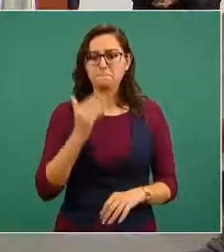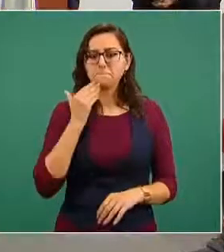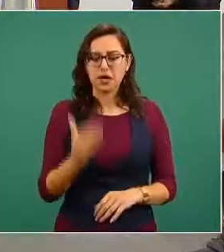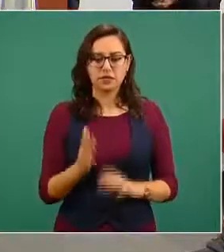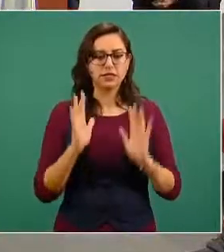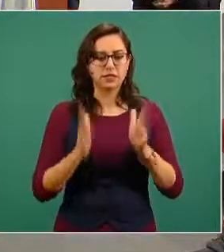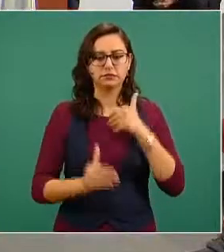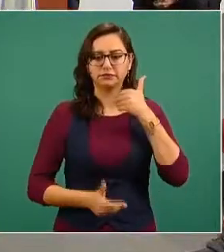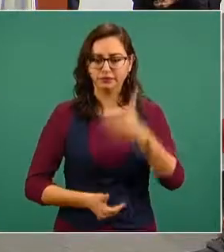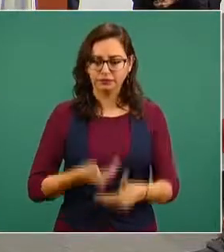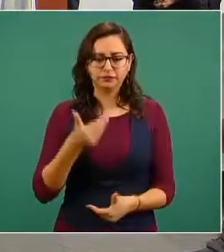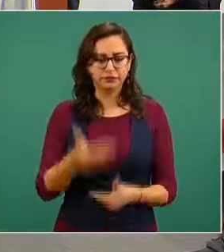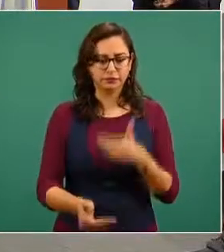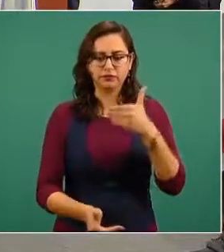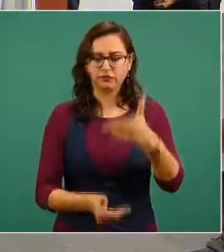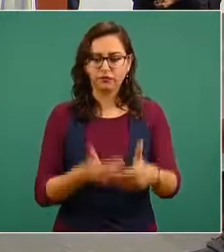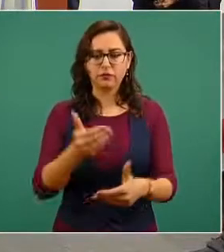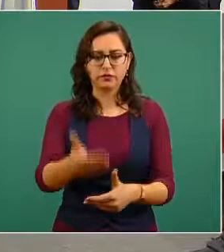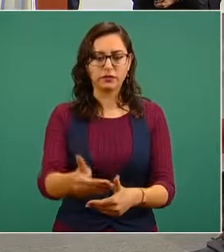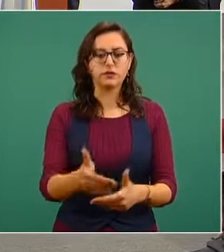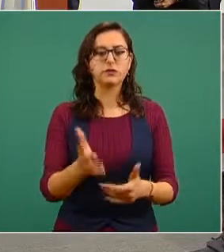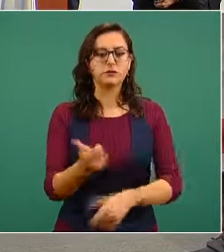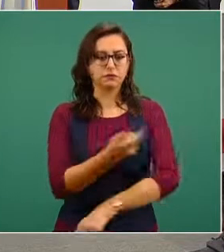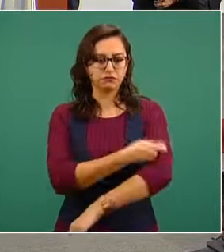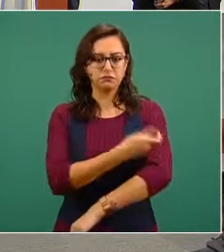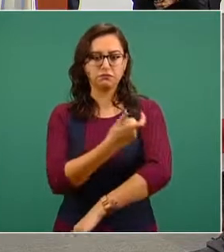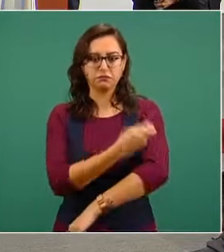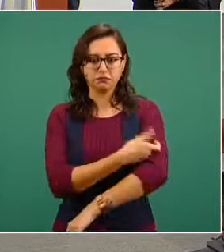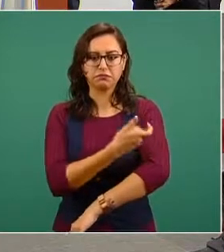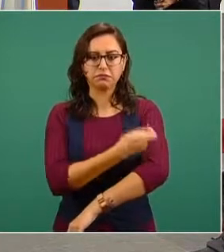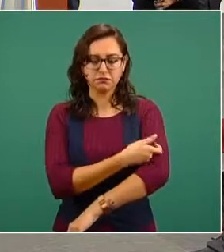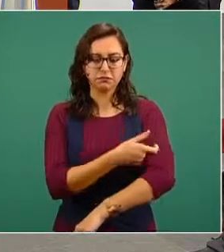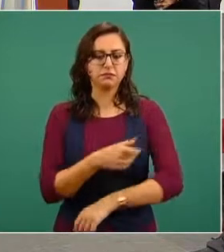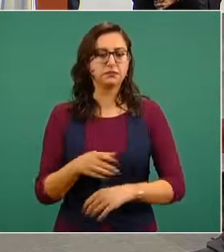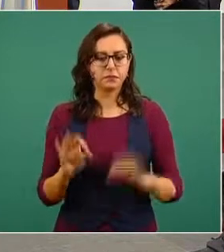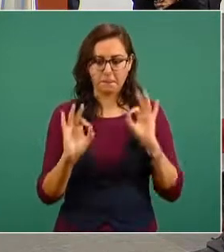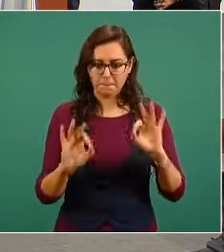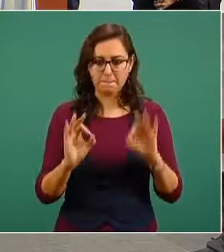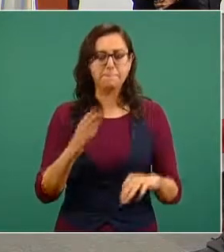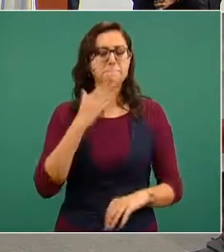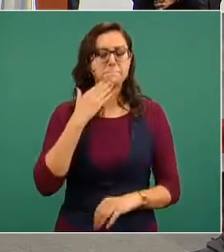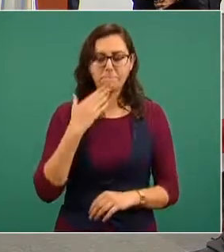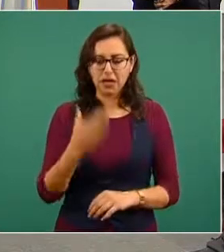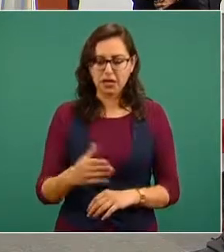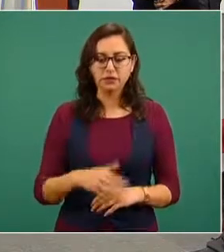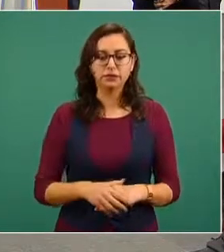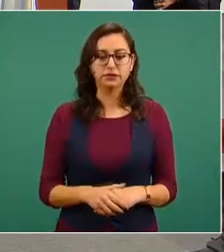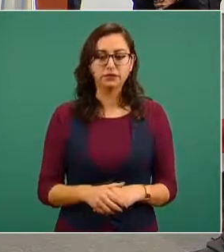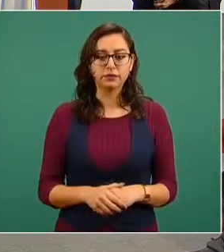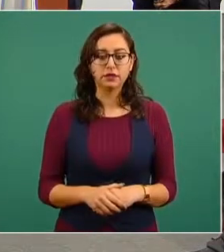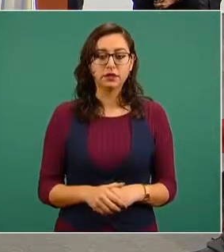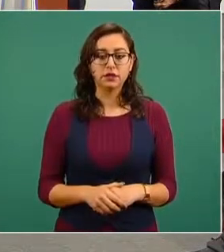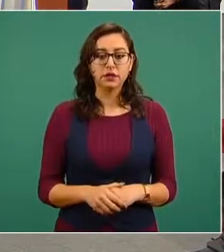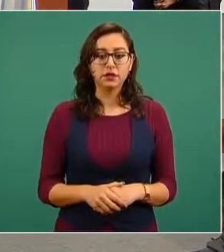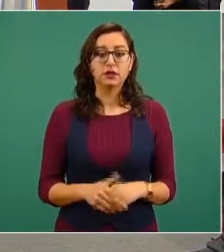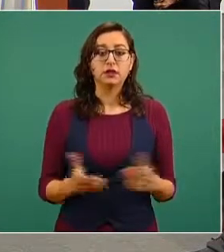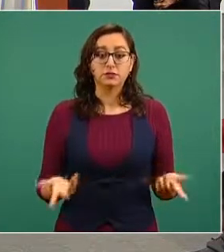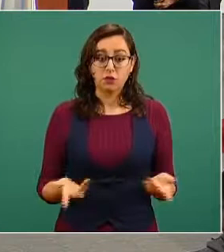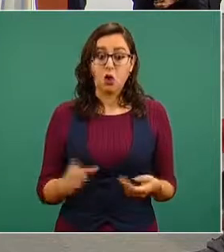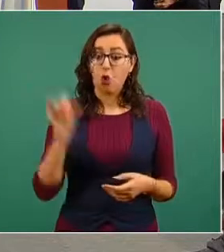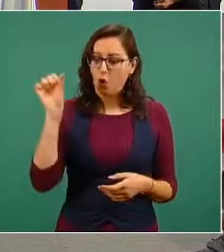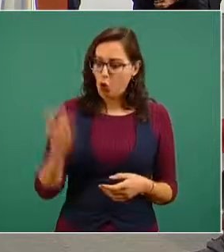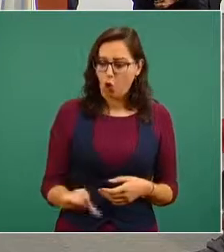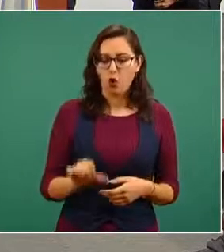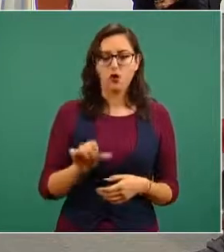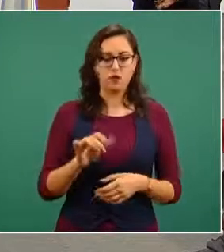de esta dosis. Hay que procurar terminar hoy.